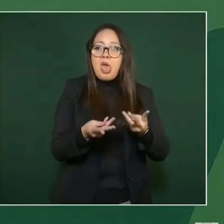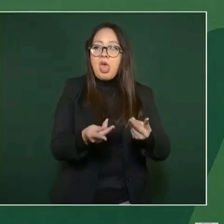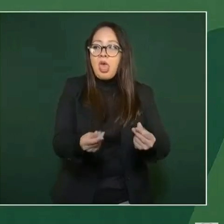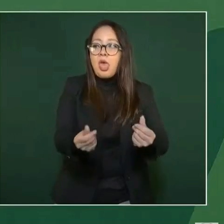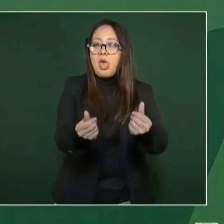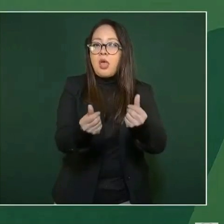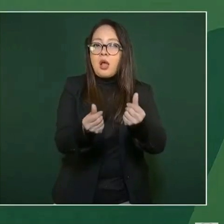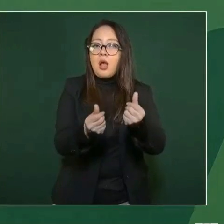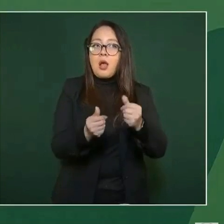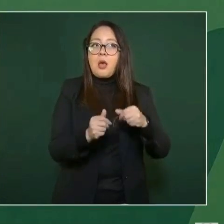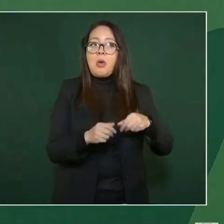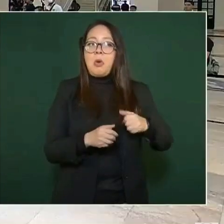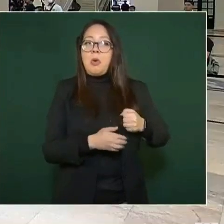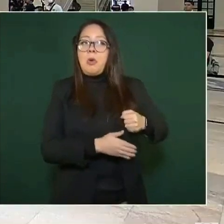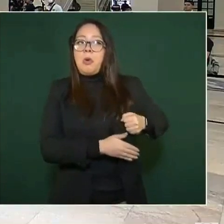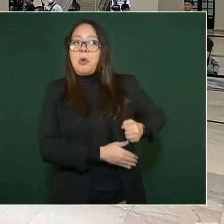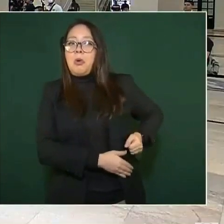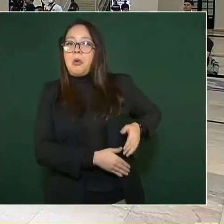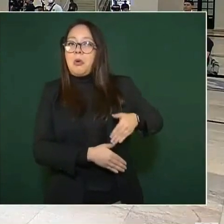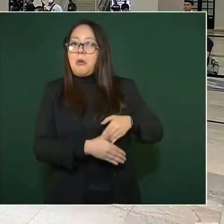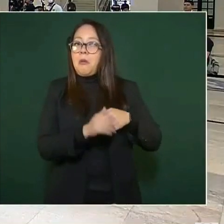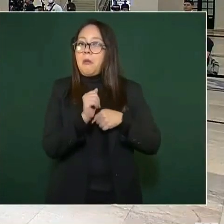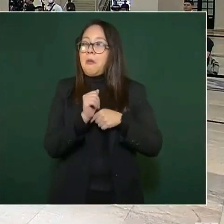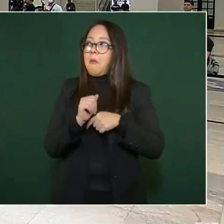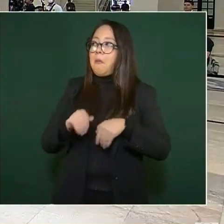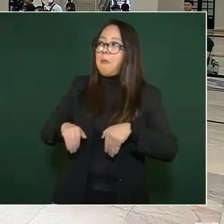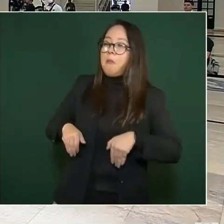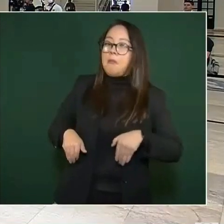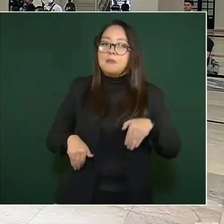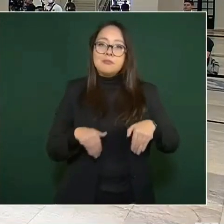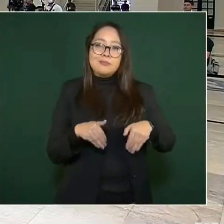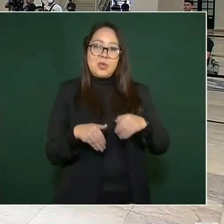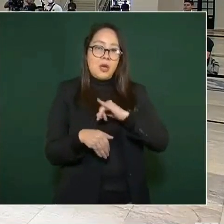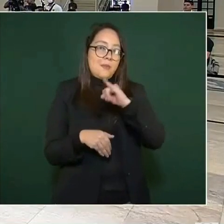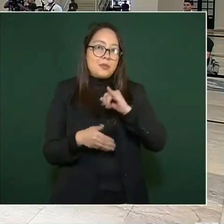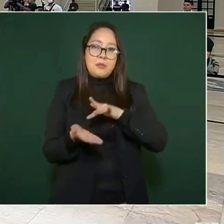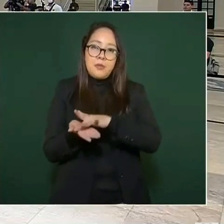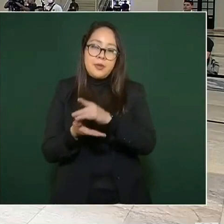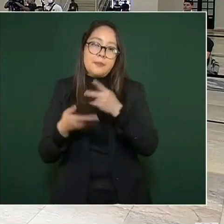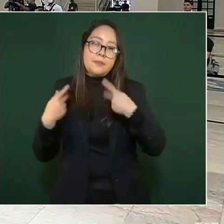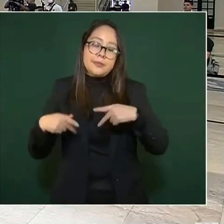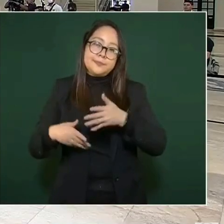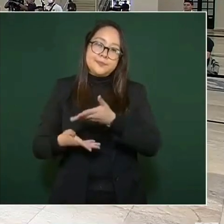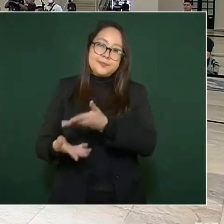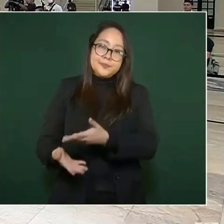Entonces, nos da mucho gusto estar aquí y le damos la palabra a Cuitláhuac.